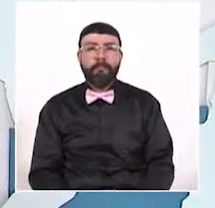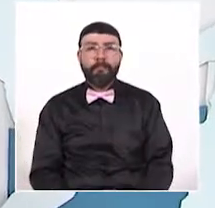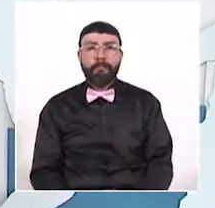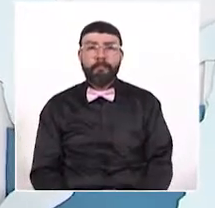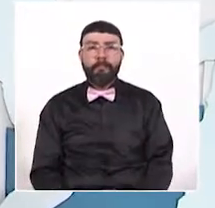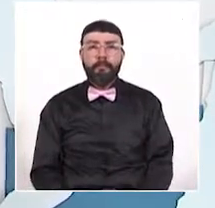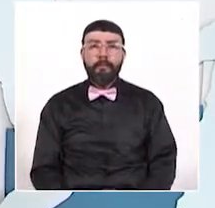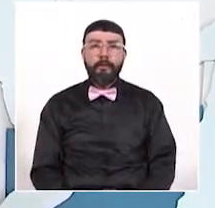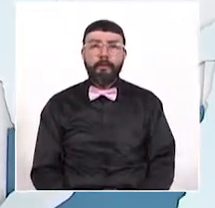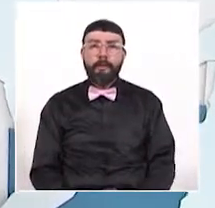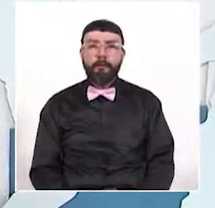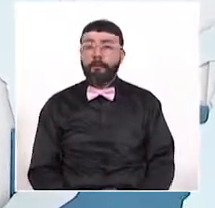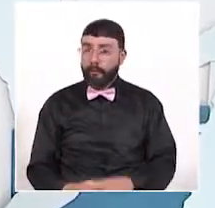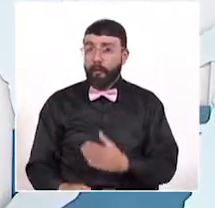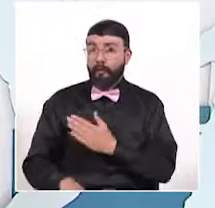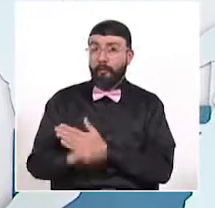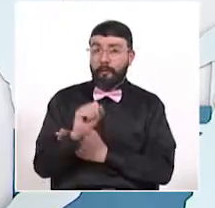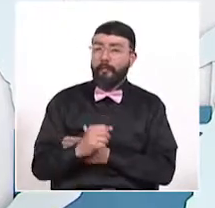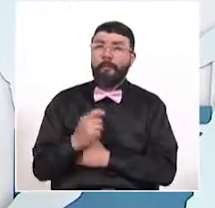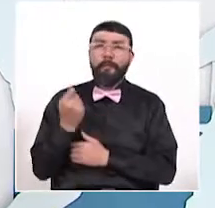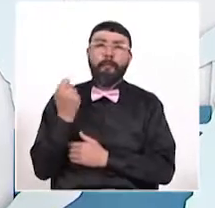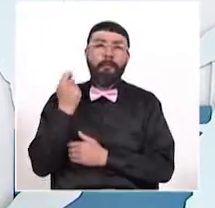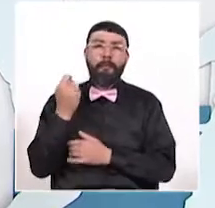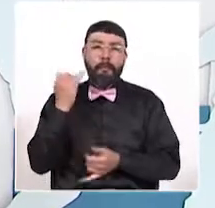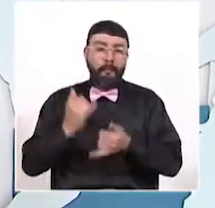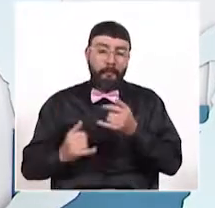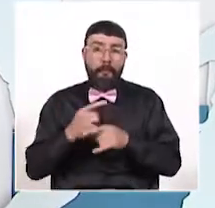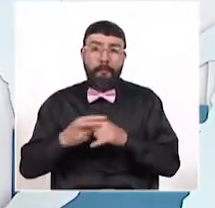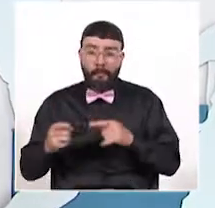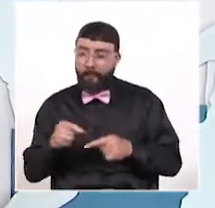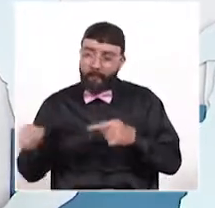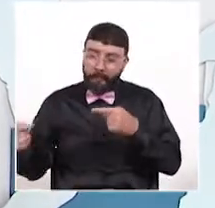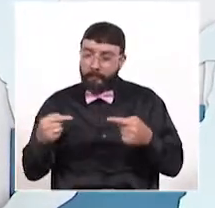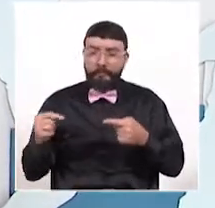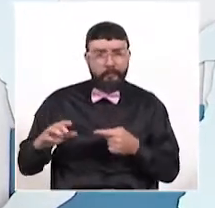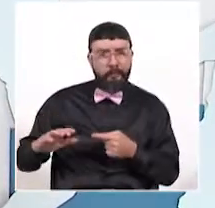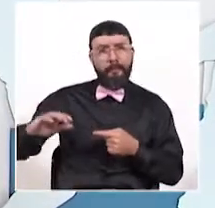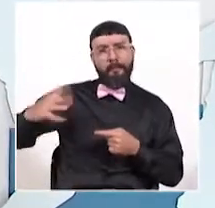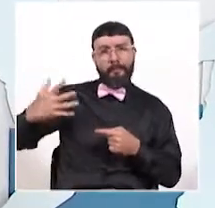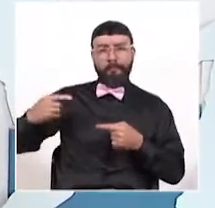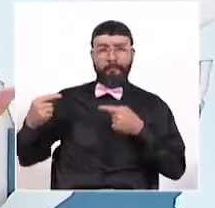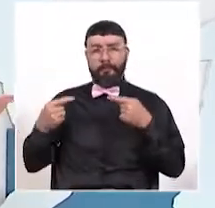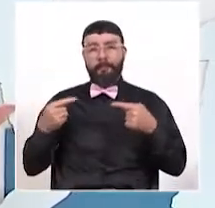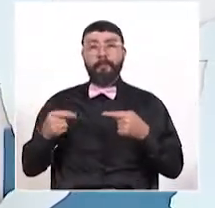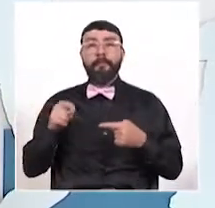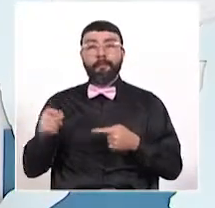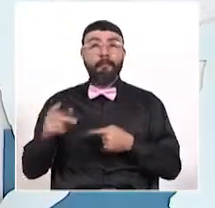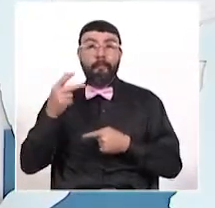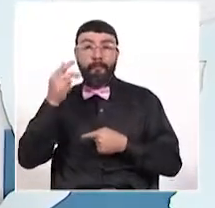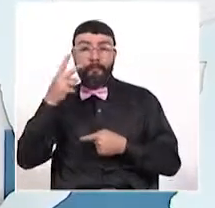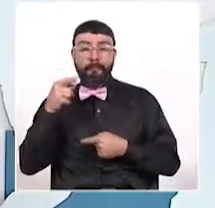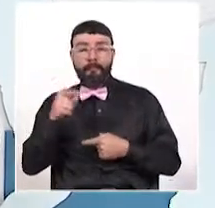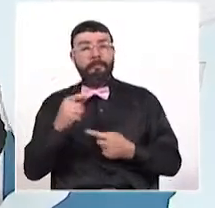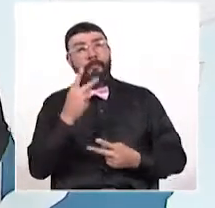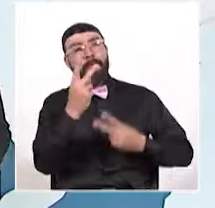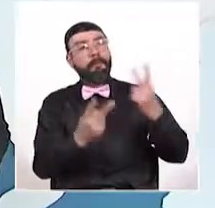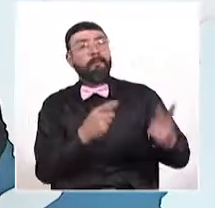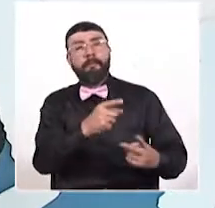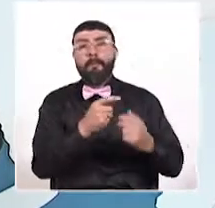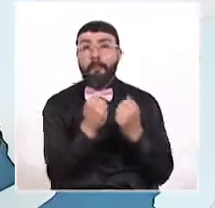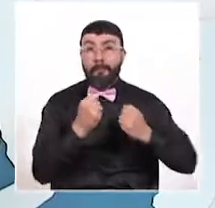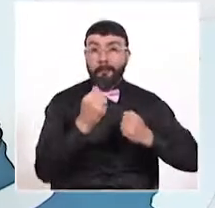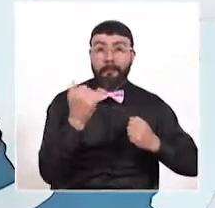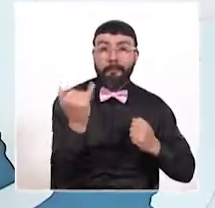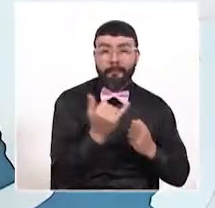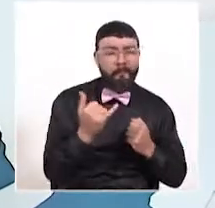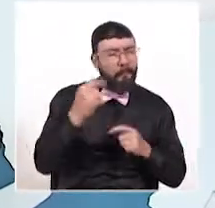Y ahora hablamos de fútbol, porque durante este fin de semana se disputa la quinta fecha de la Liga Bad Play y el Deportivo Pereira visitará a Millonarios con la obligación